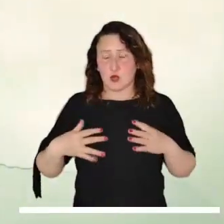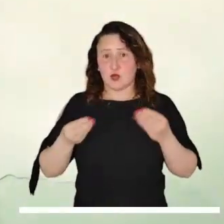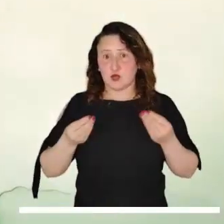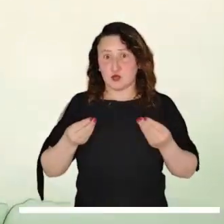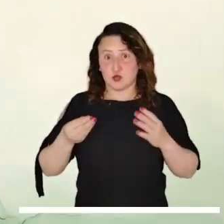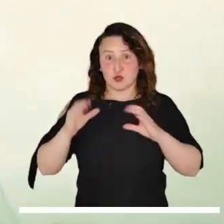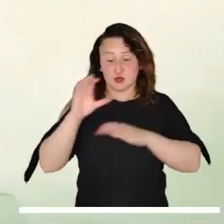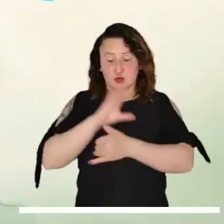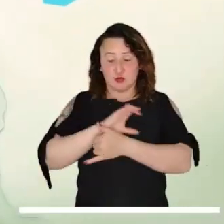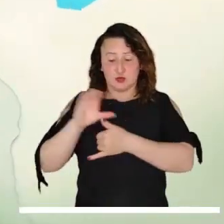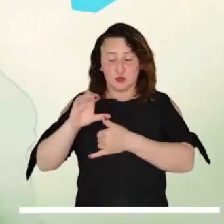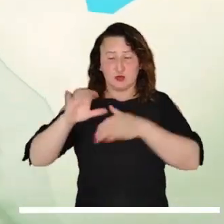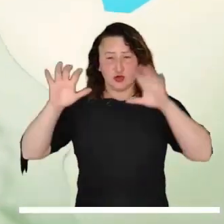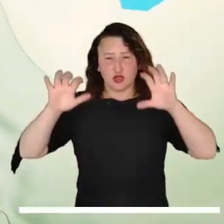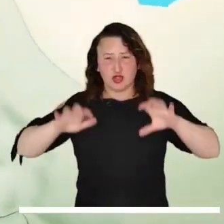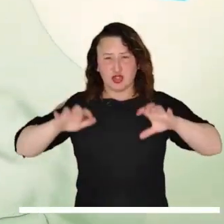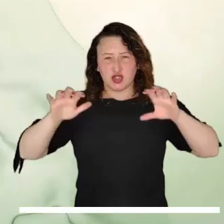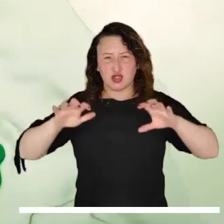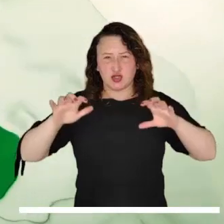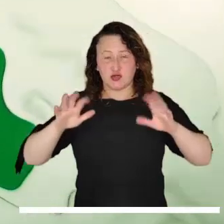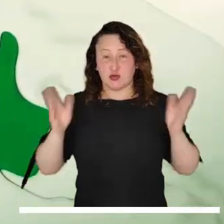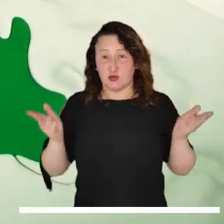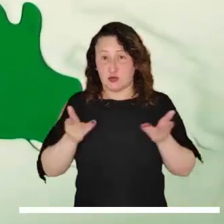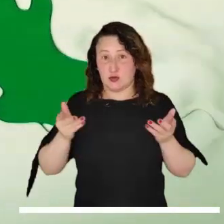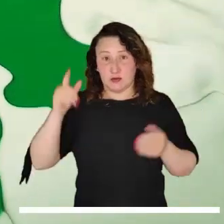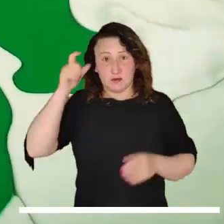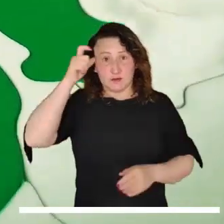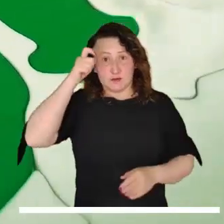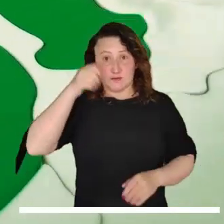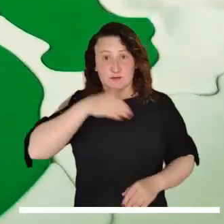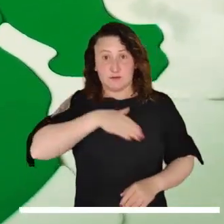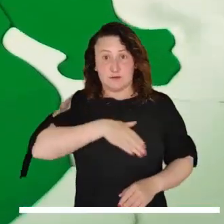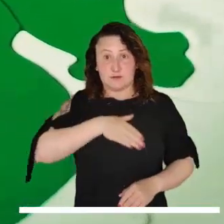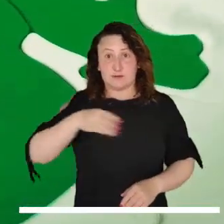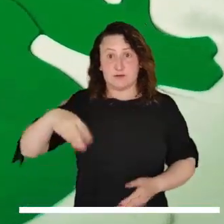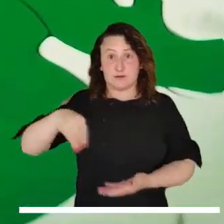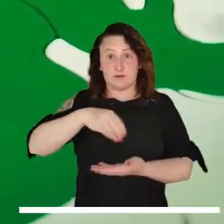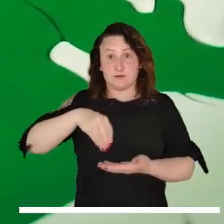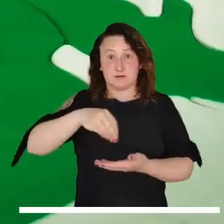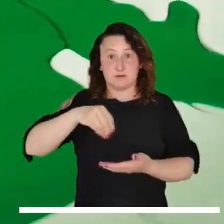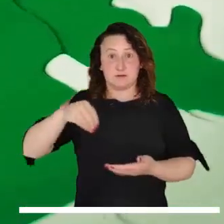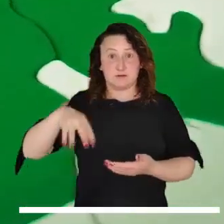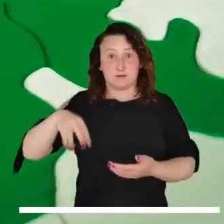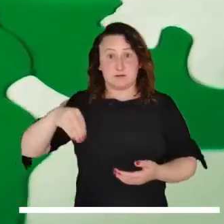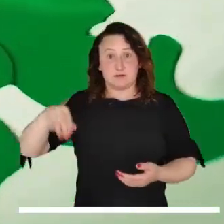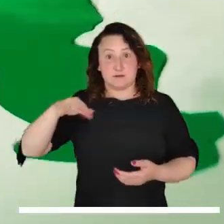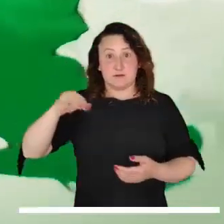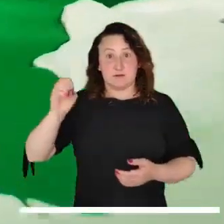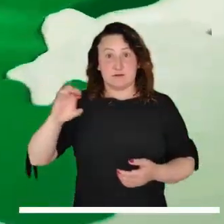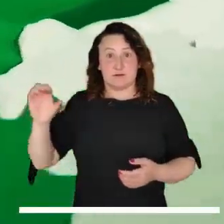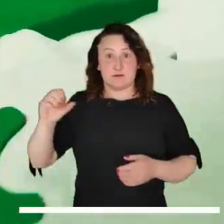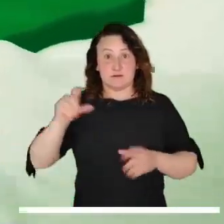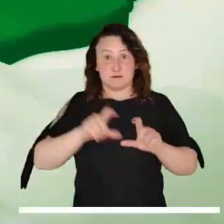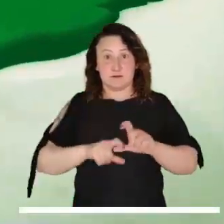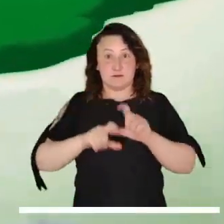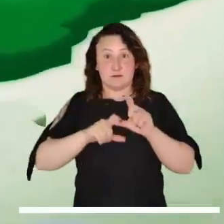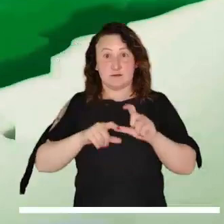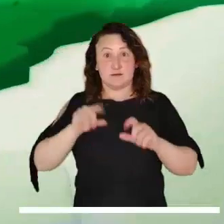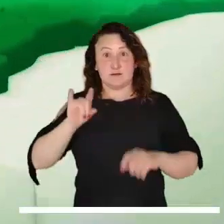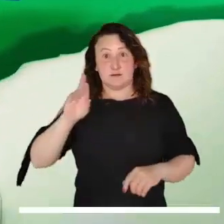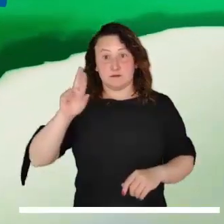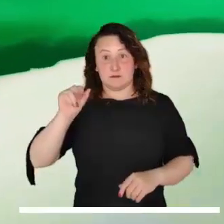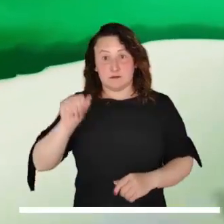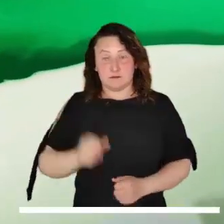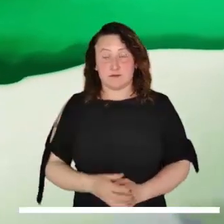actividad se prevé en el Caribe, lluvias moderadas que se esperan en Córdoba, Bolívar, Atlántico, Magdalena, Occidente de la